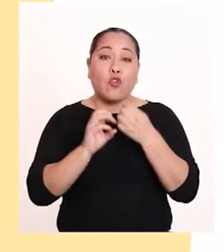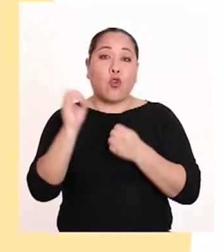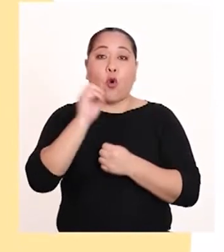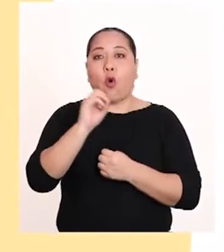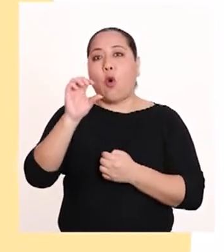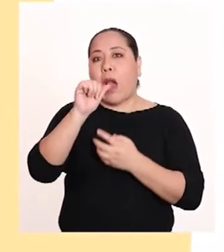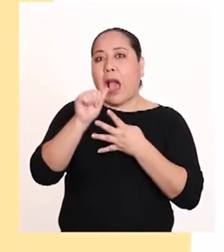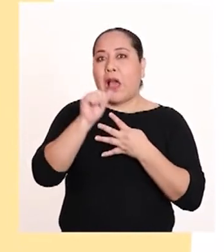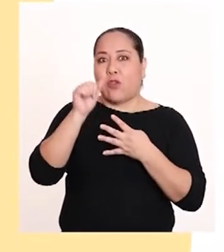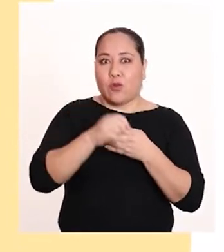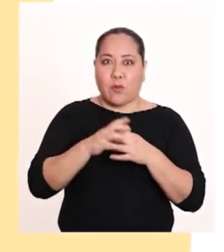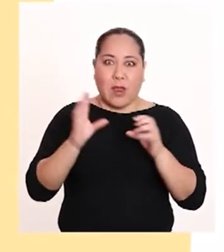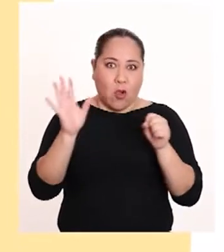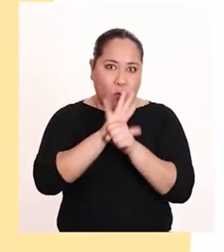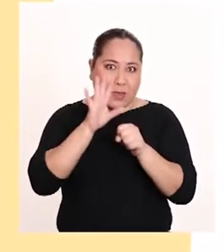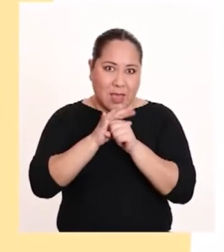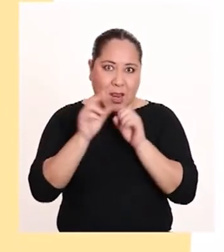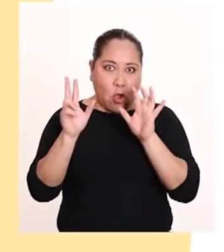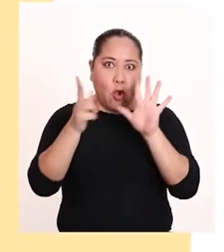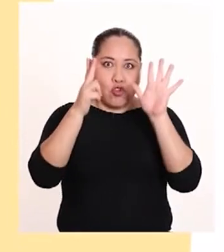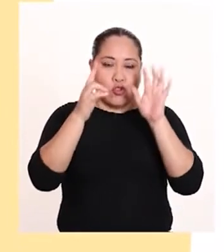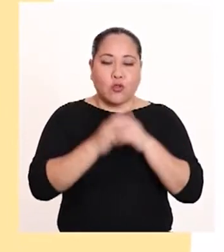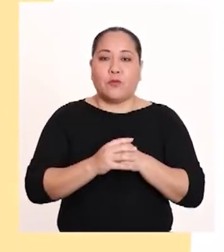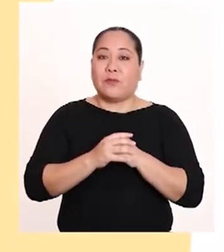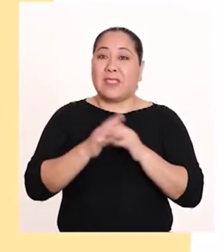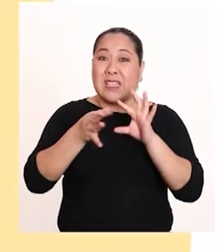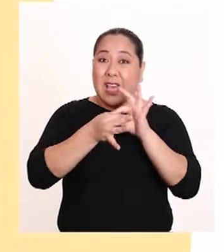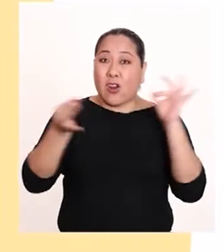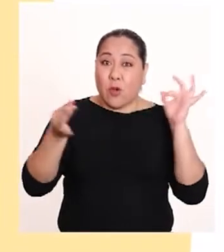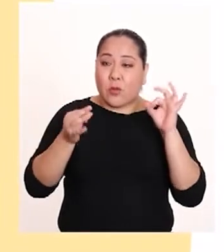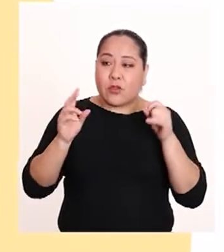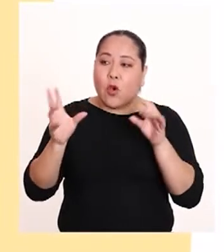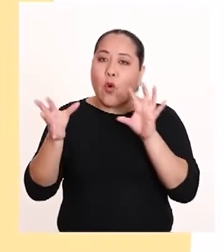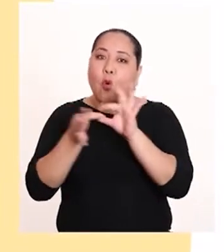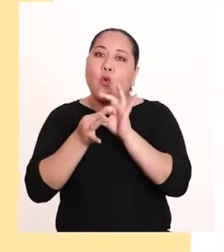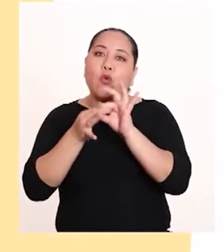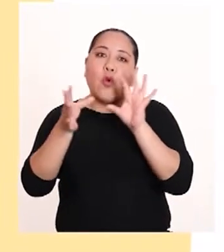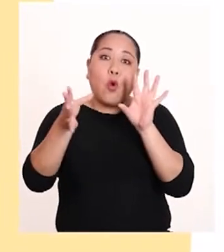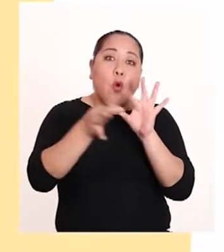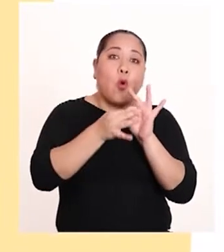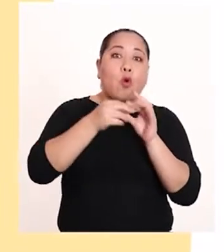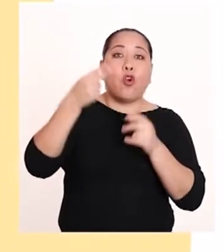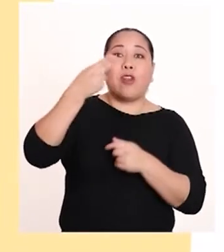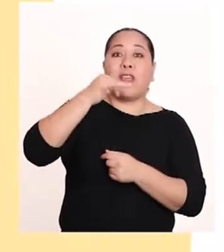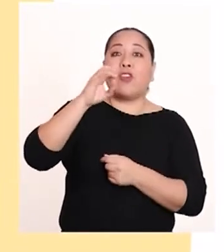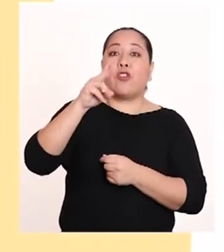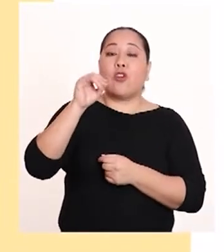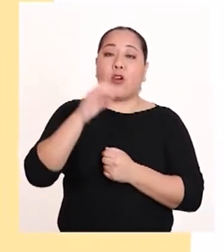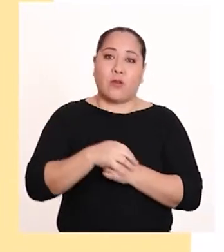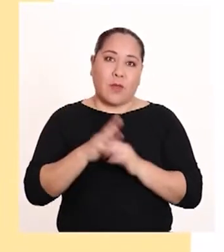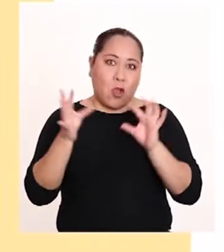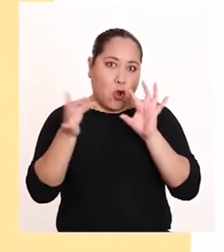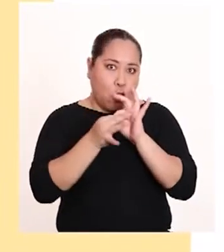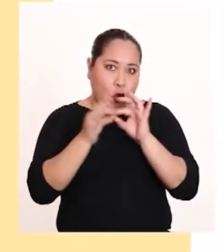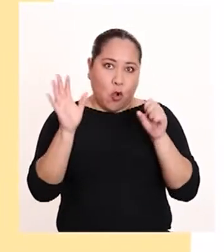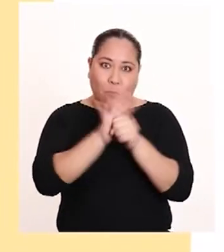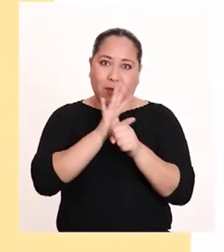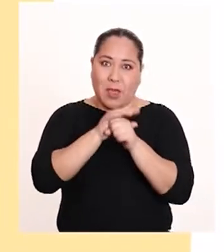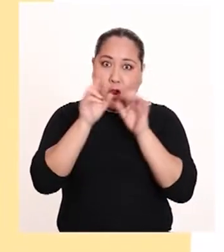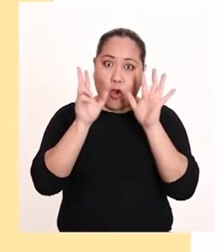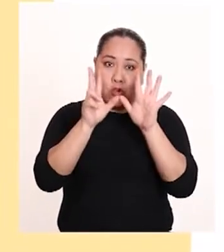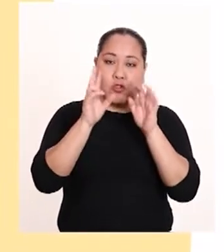su octeto. Si se rompe el enlace doble, se une con átomos de hidrógeno para completar su octeto.